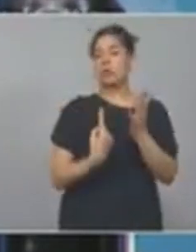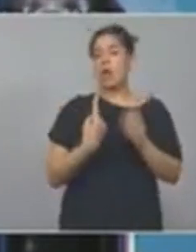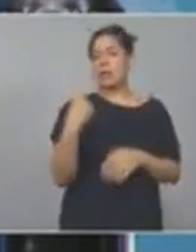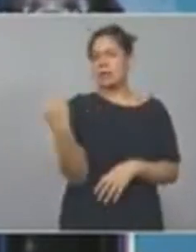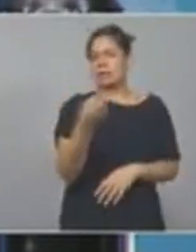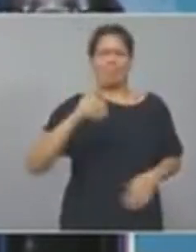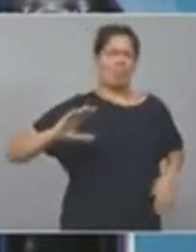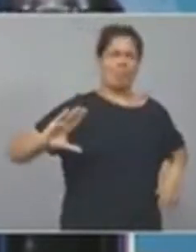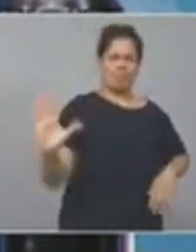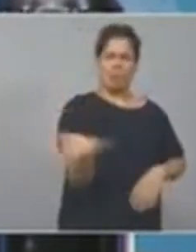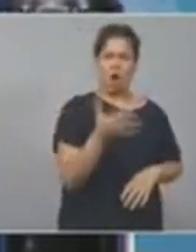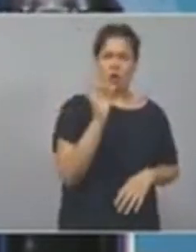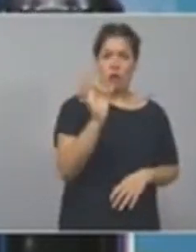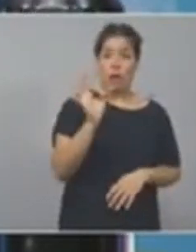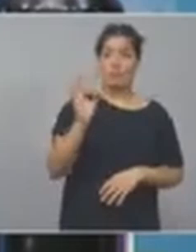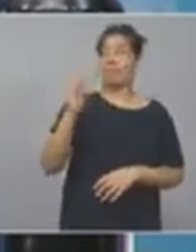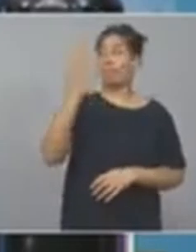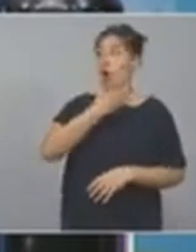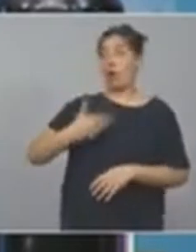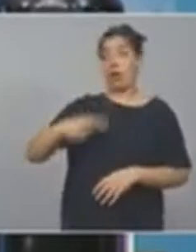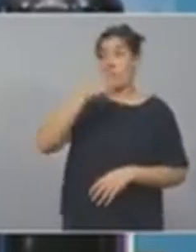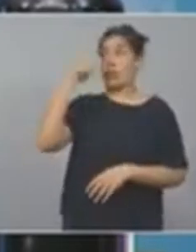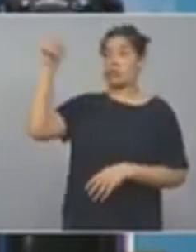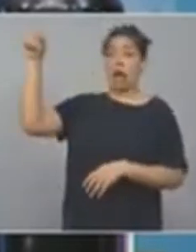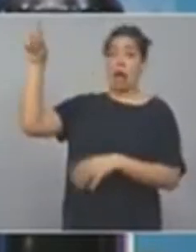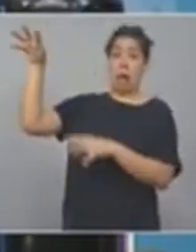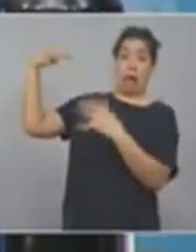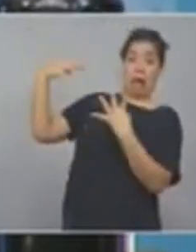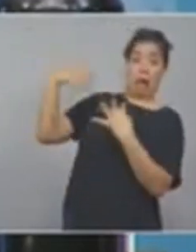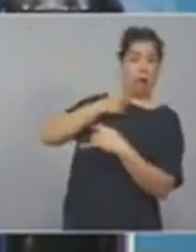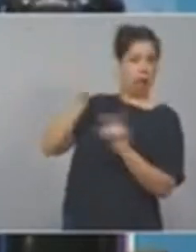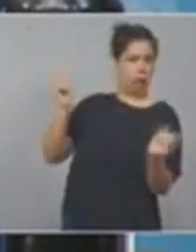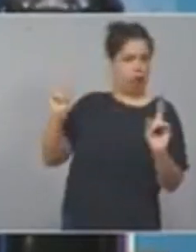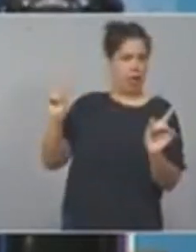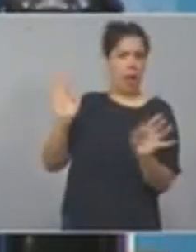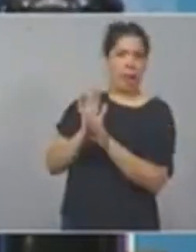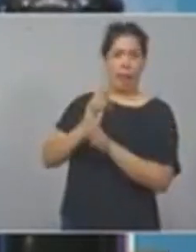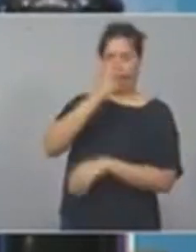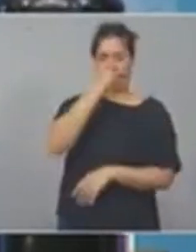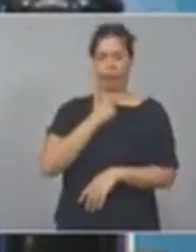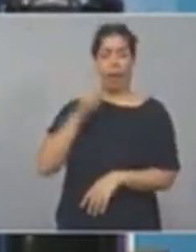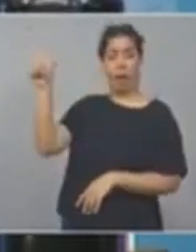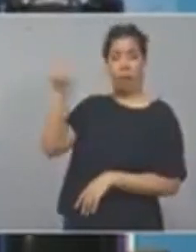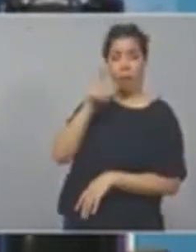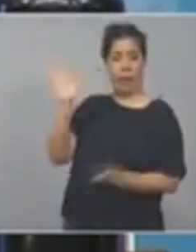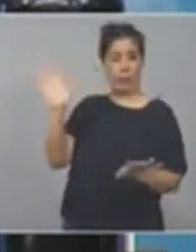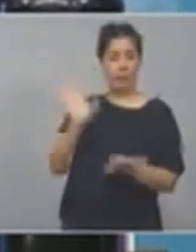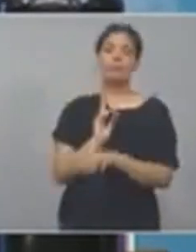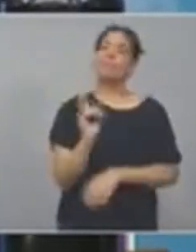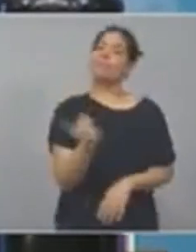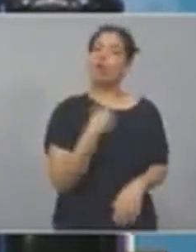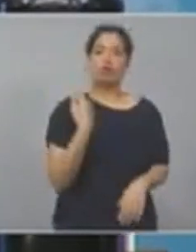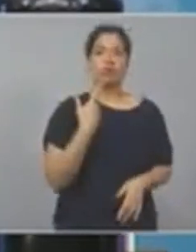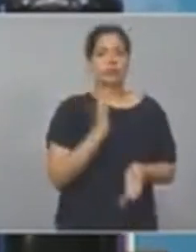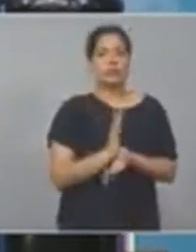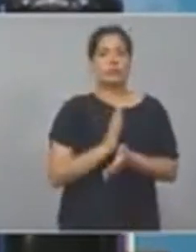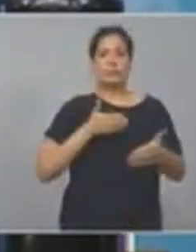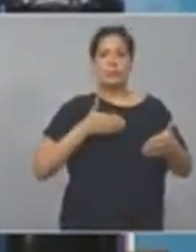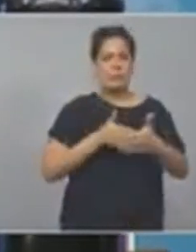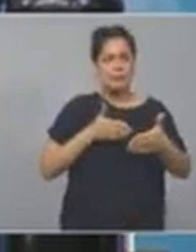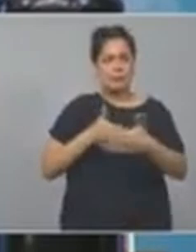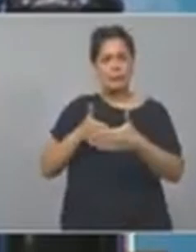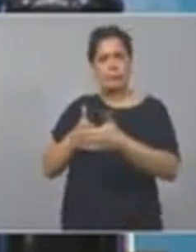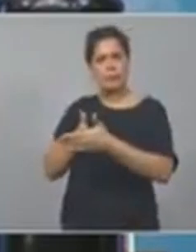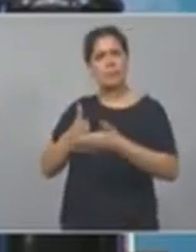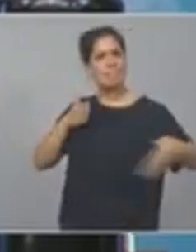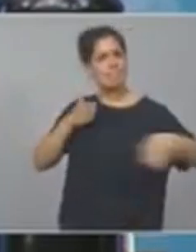nacional, que se tape los oídos, pero la realidad va a perforar todo tipo de barrera y todo tipo de